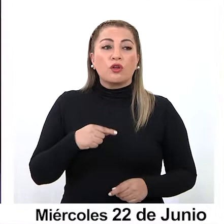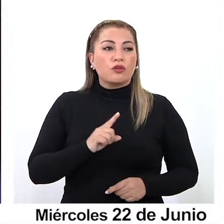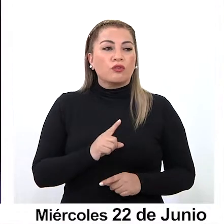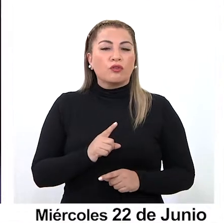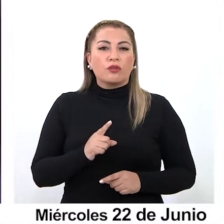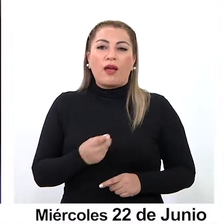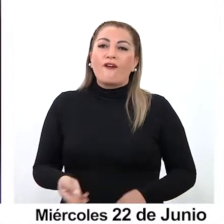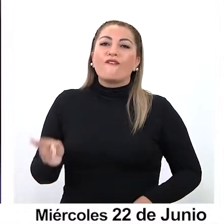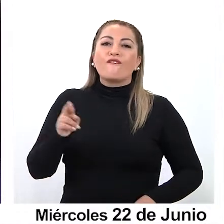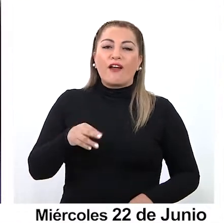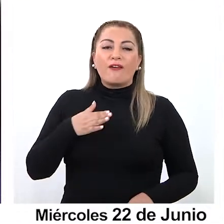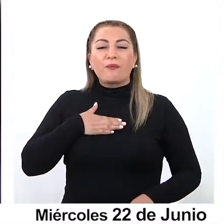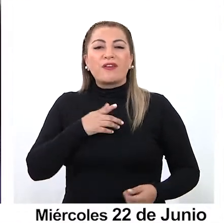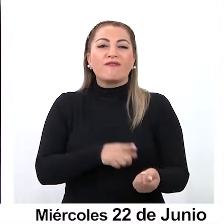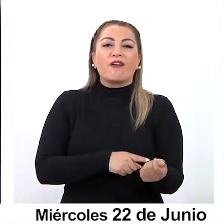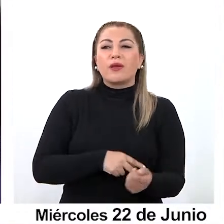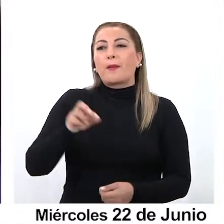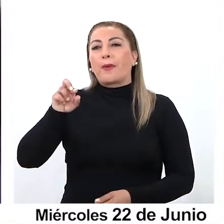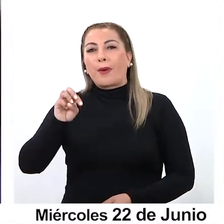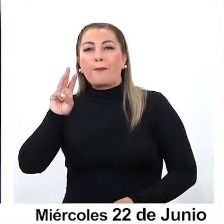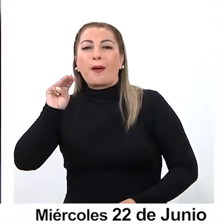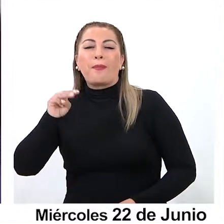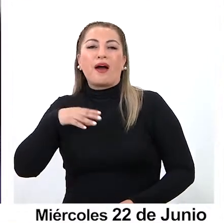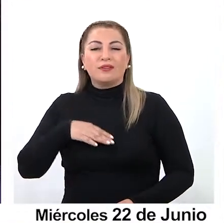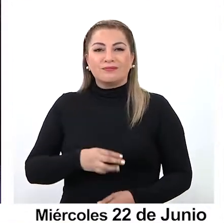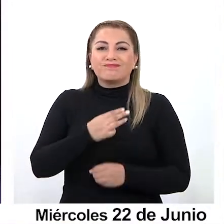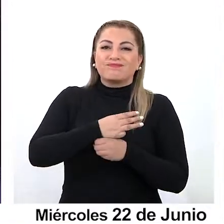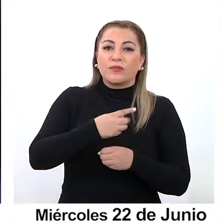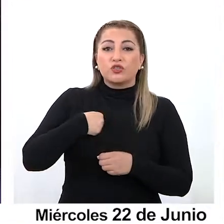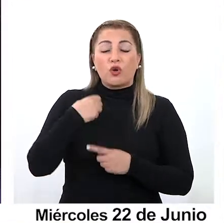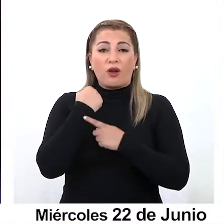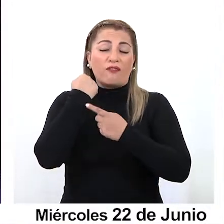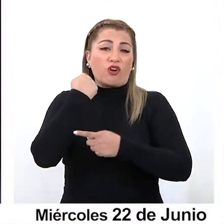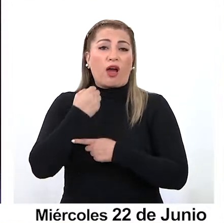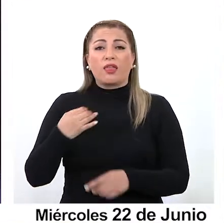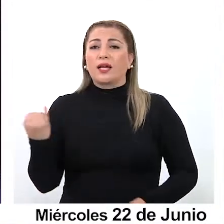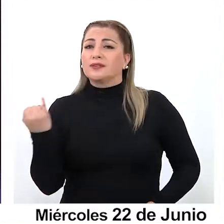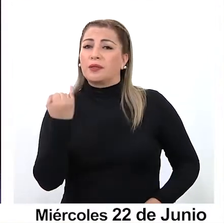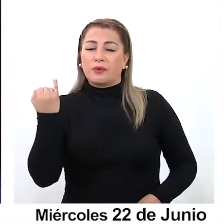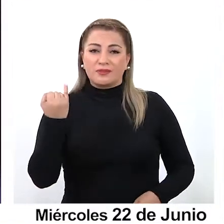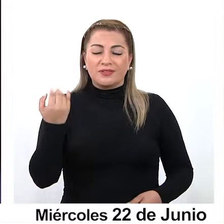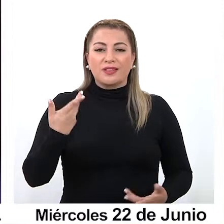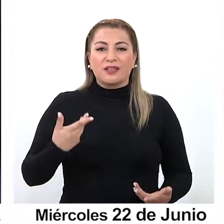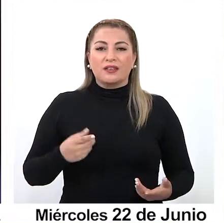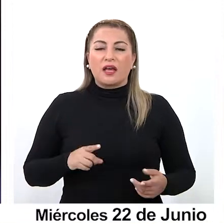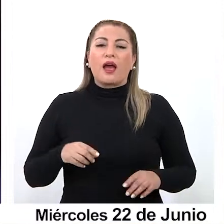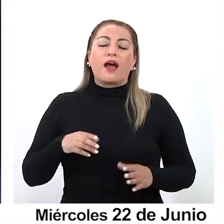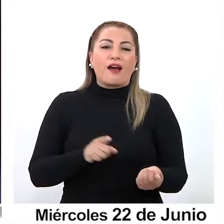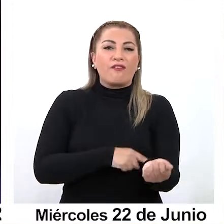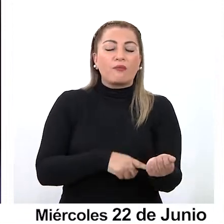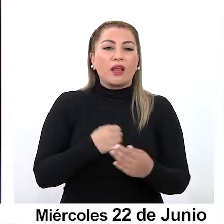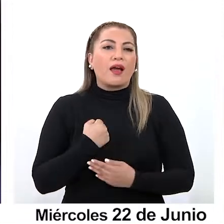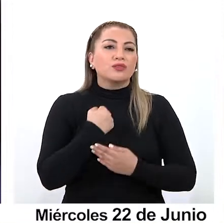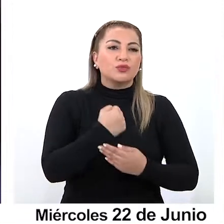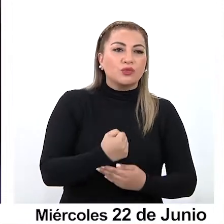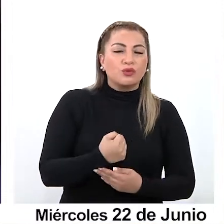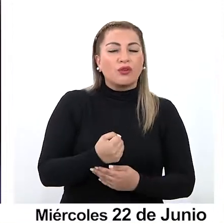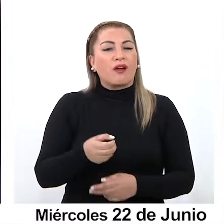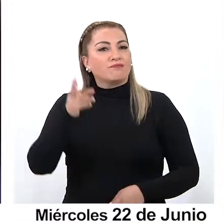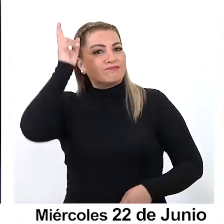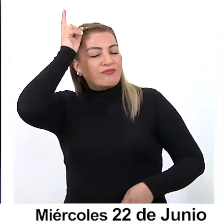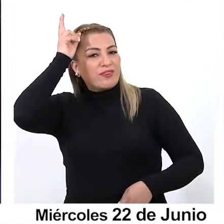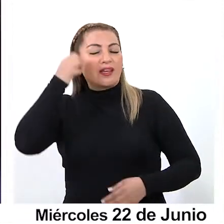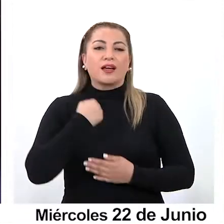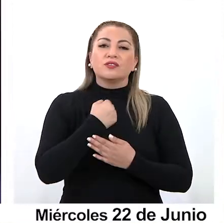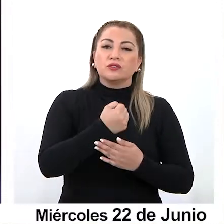volver a estar con mi familia, con mis padres que son adultos mayores. Soy abogada, soy independiente, estoy llevando causas de familia, causas indígenas,